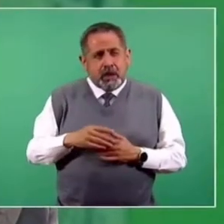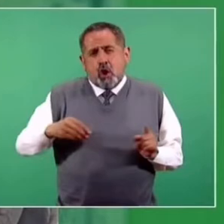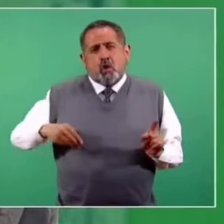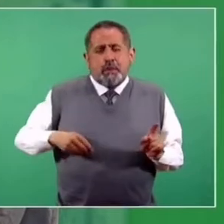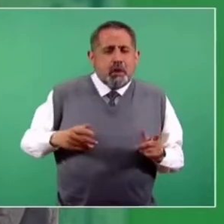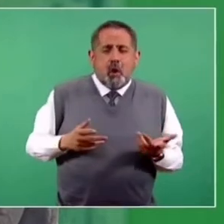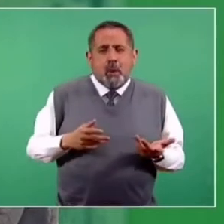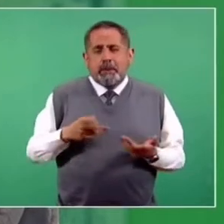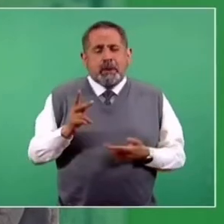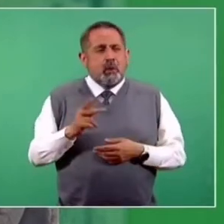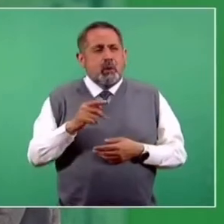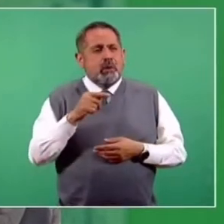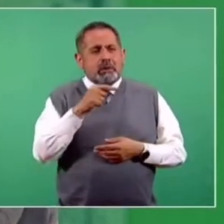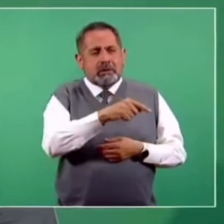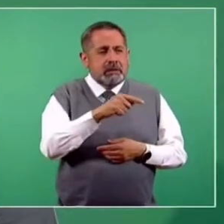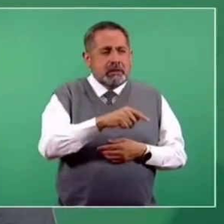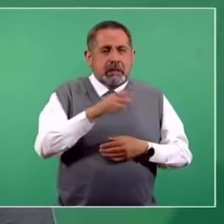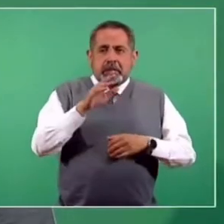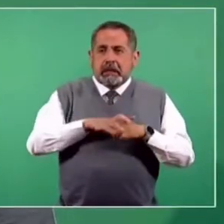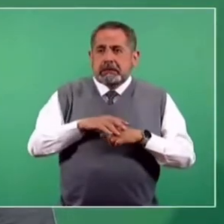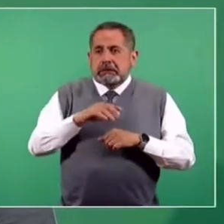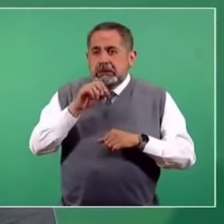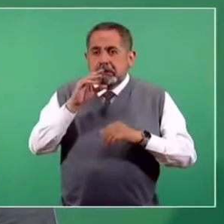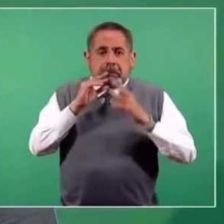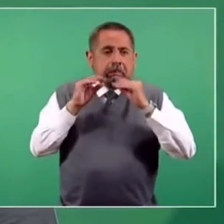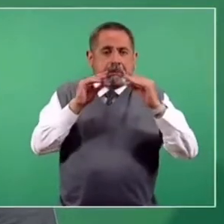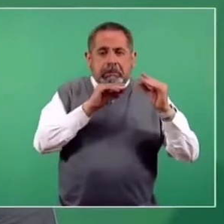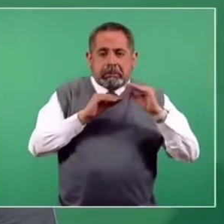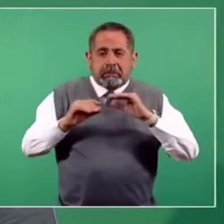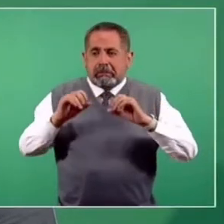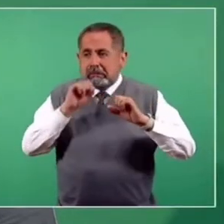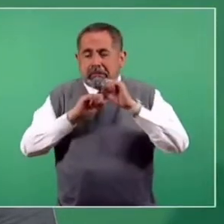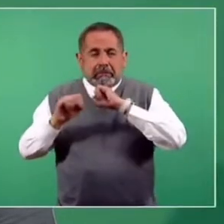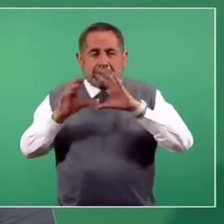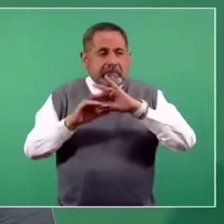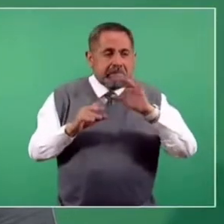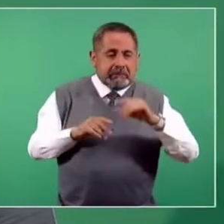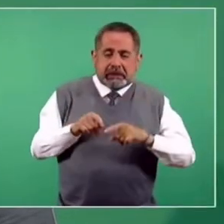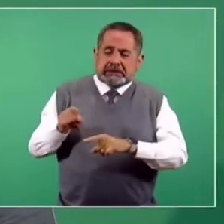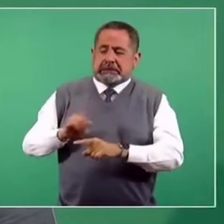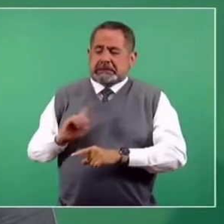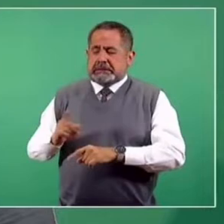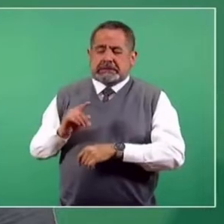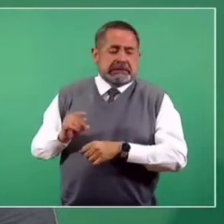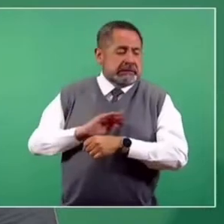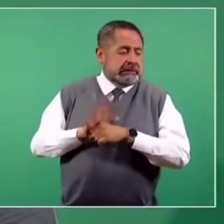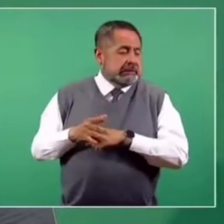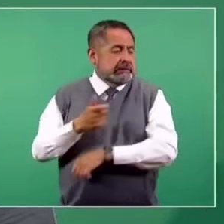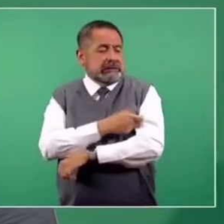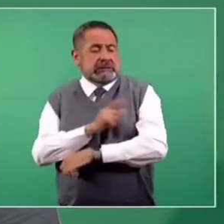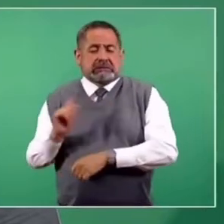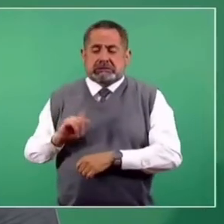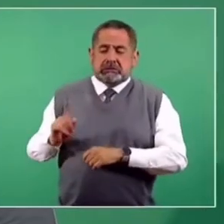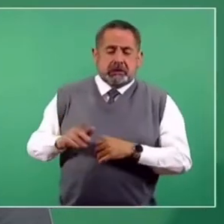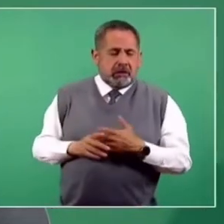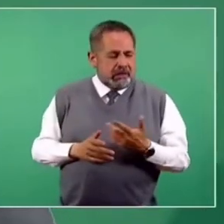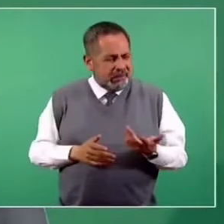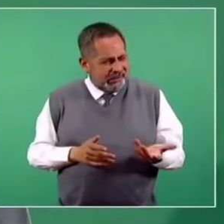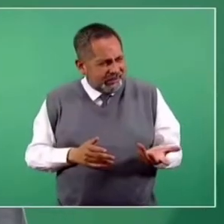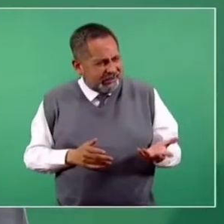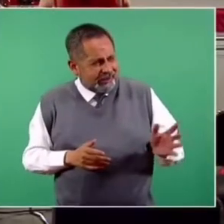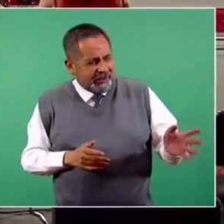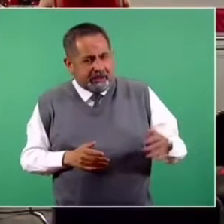contribuyendo a que se propaguen más rumores que desprestigian a las vacunas y que finalmente cuando llegan